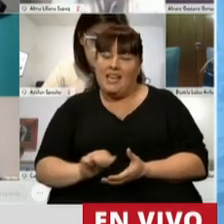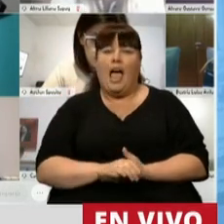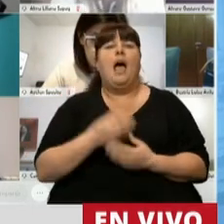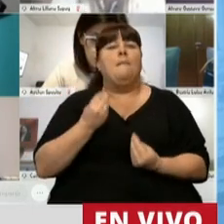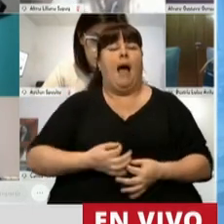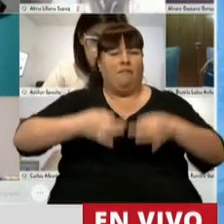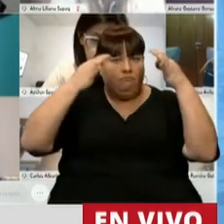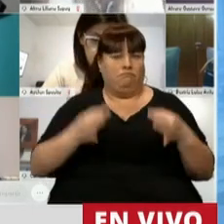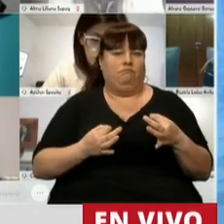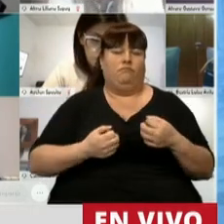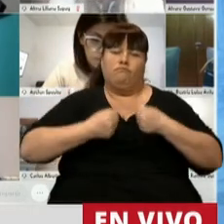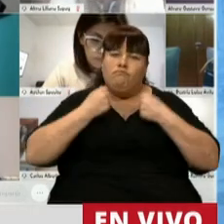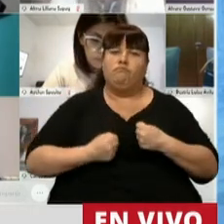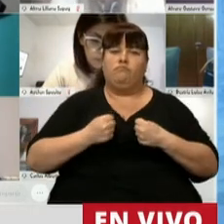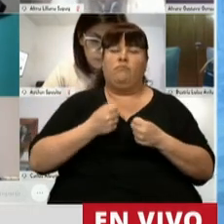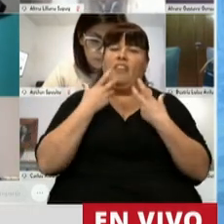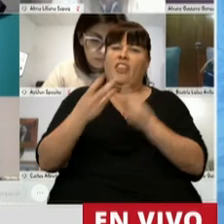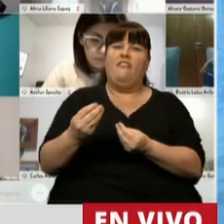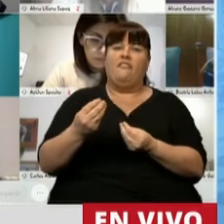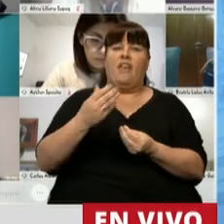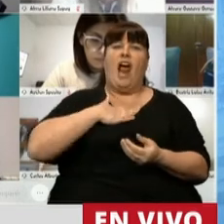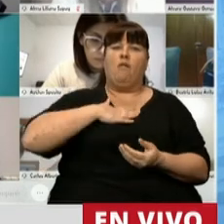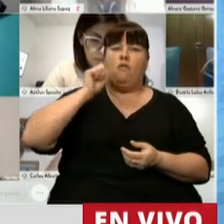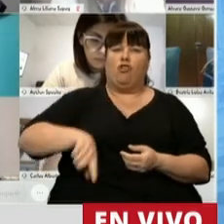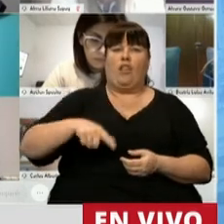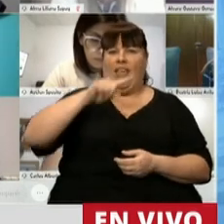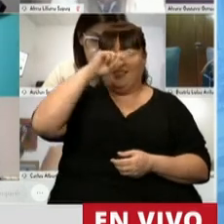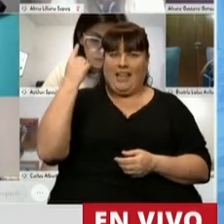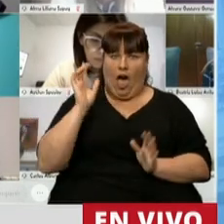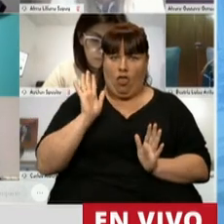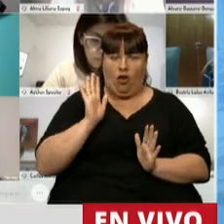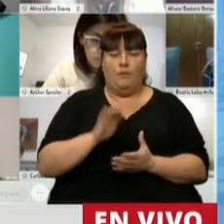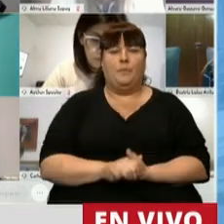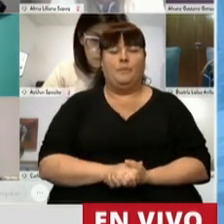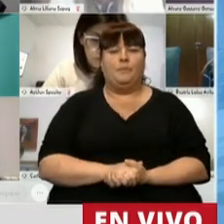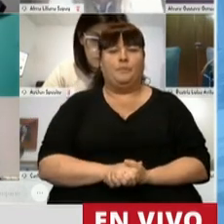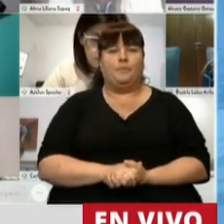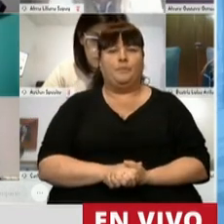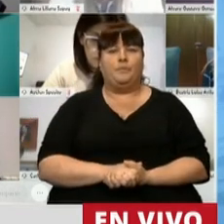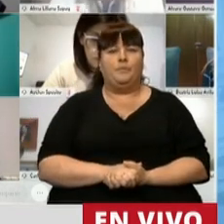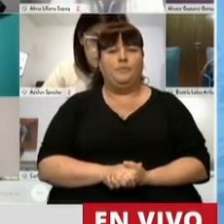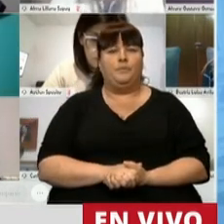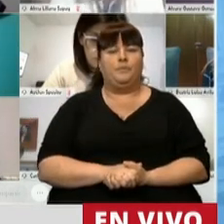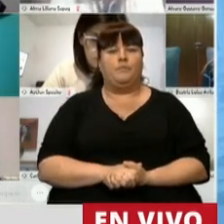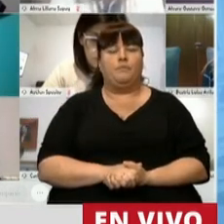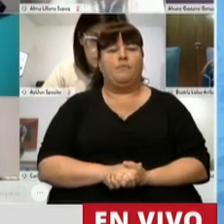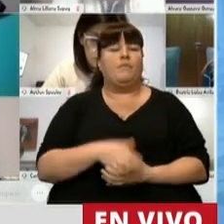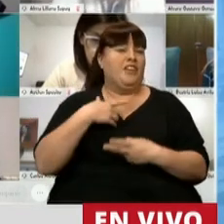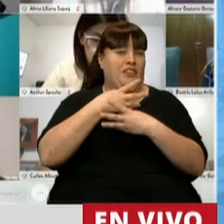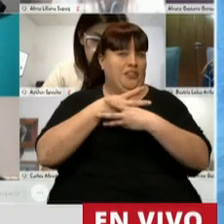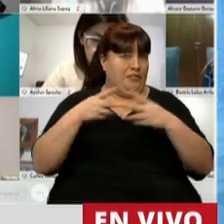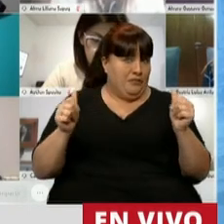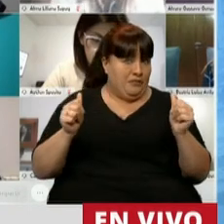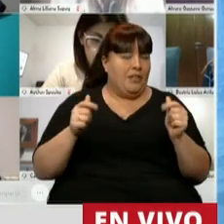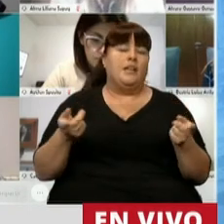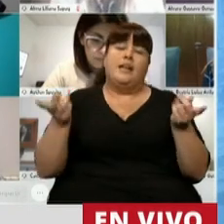ejercer con seriedad y firmeza la defensa del patrimonio del Estado, presidente. Quiero cerrar